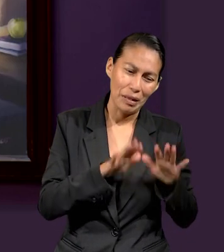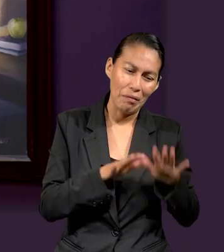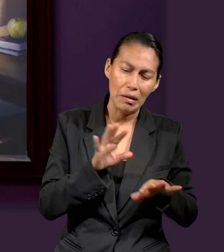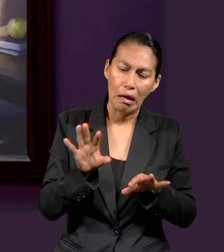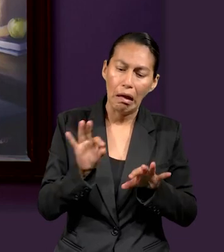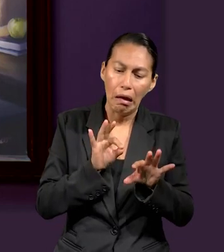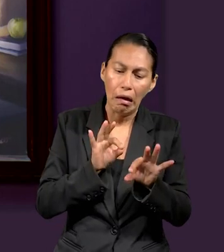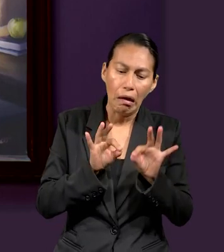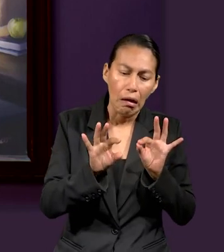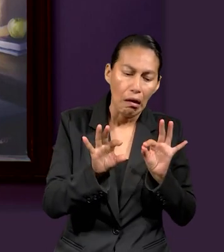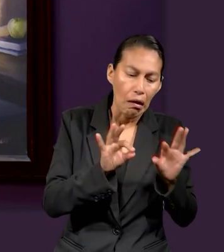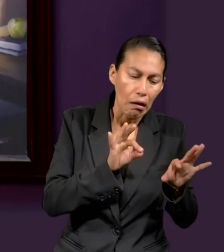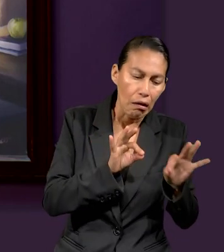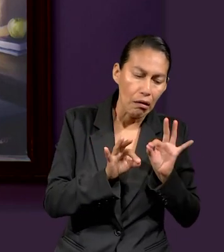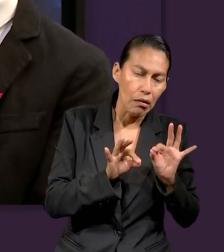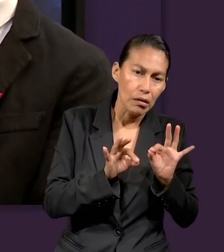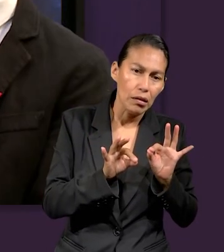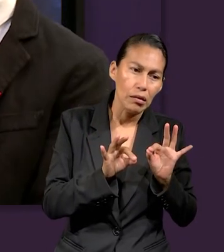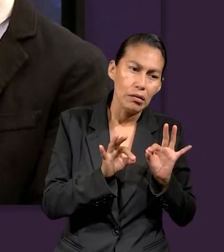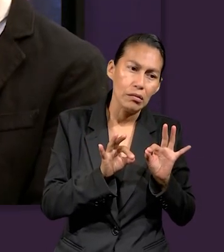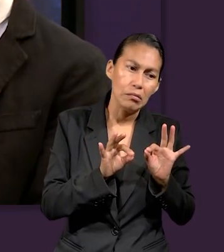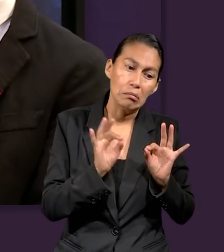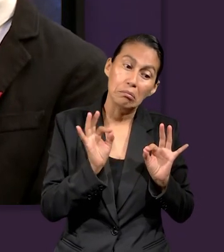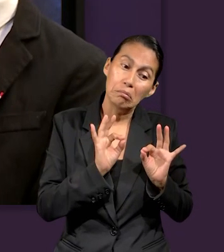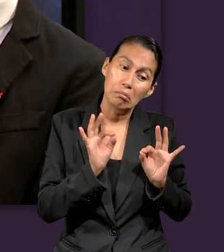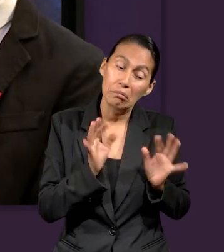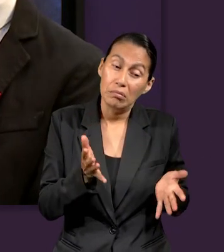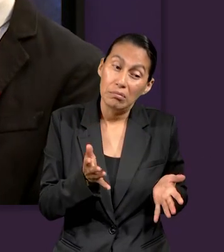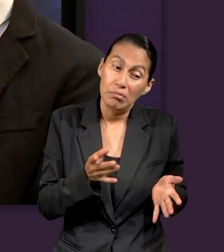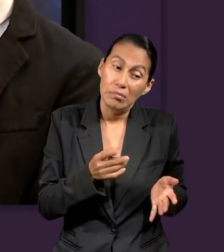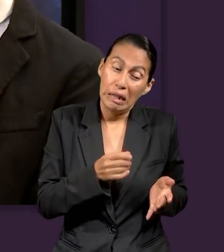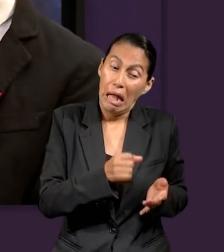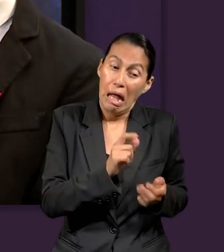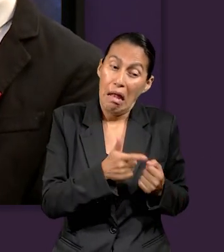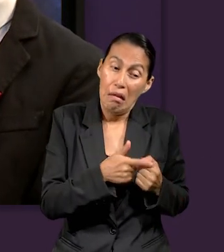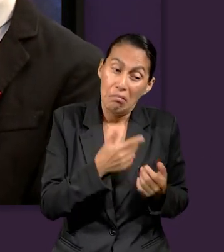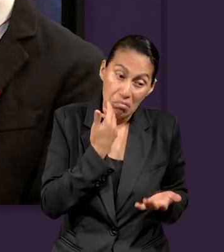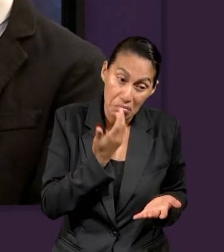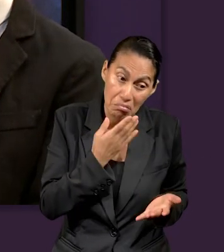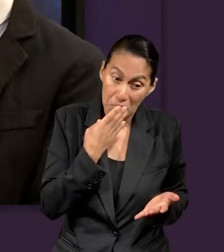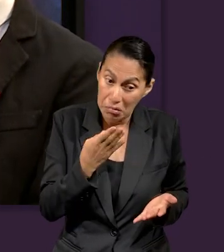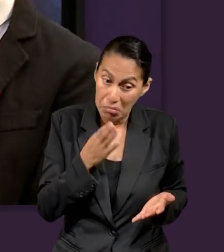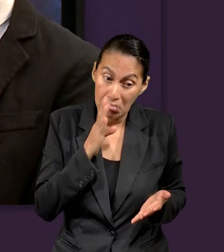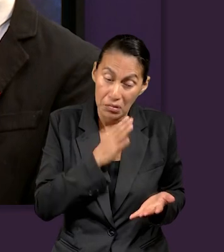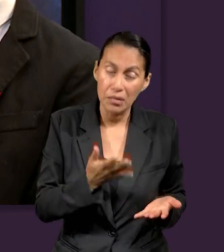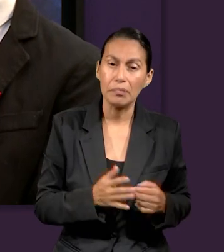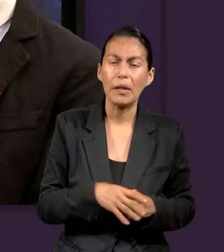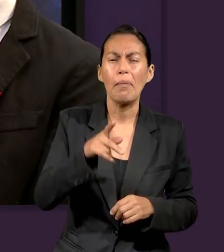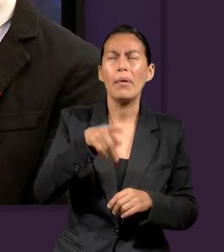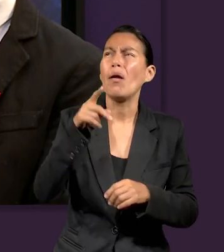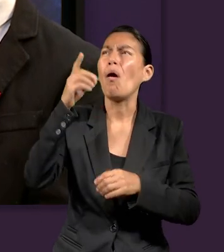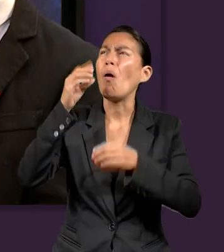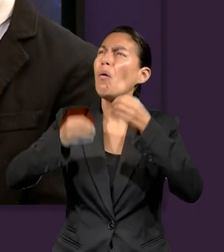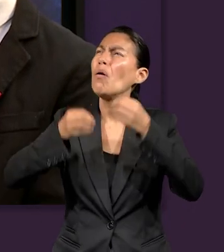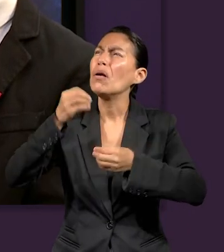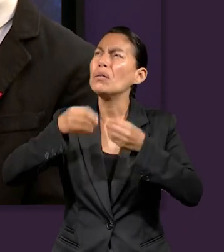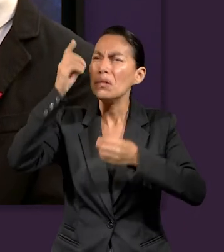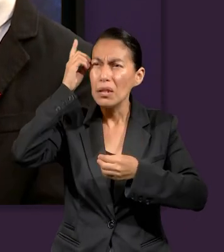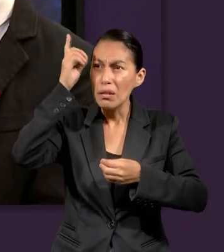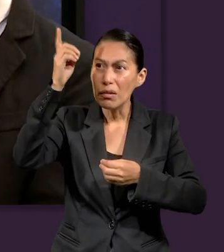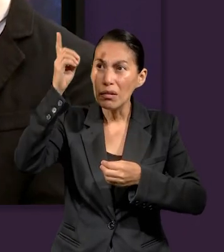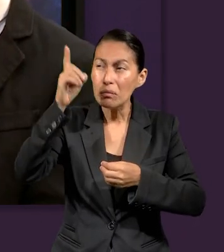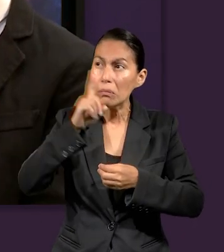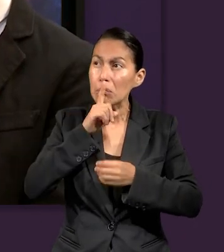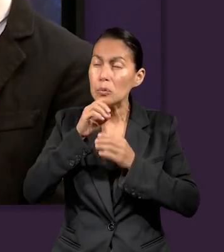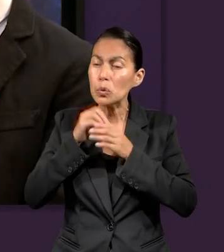cosas malas. Se toman los puntos. A convenir. Ajá, a conveniencia. Pero lo que pasa en el